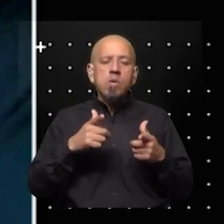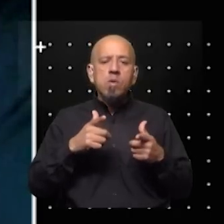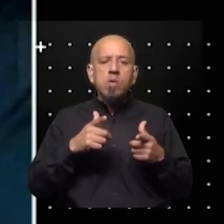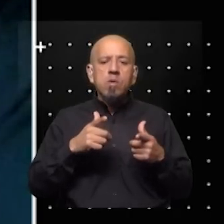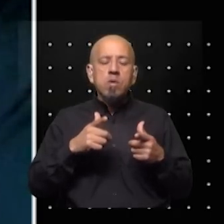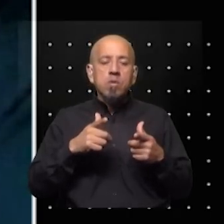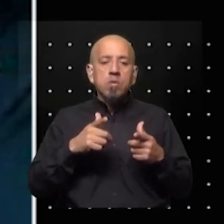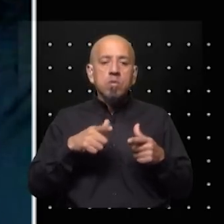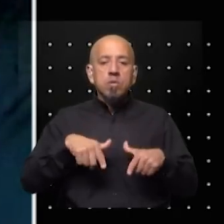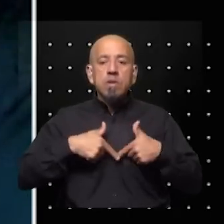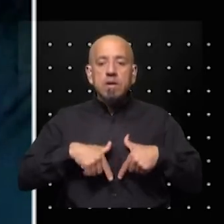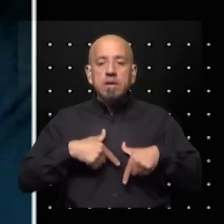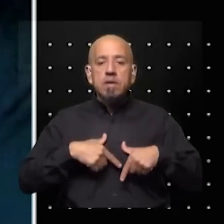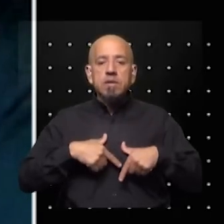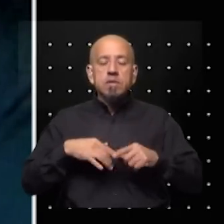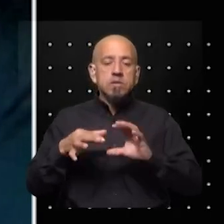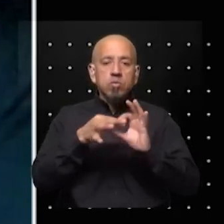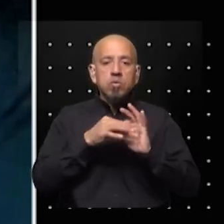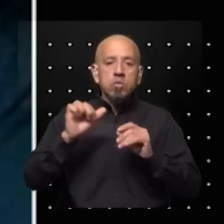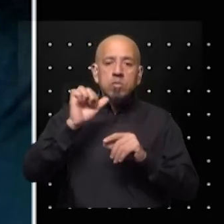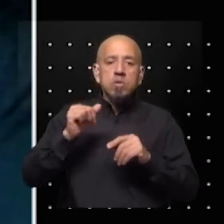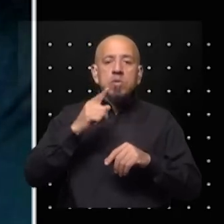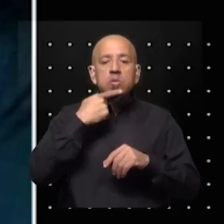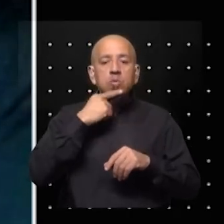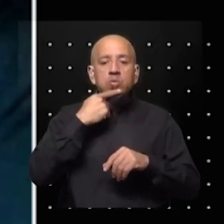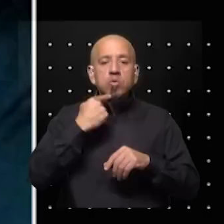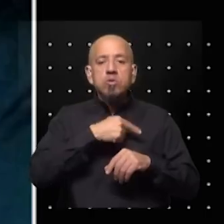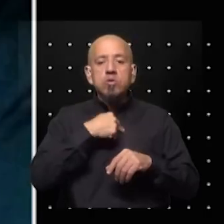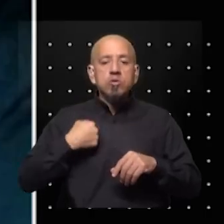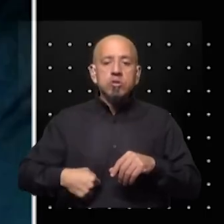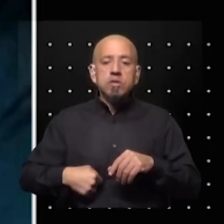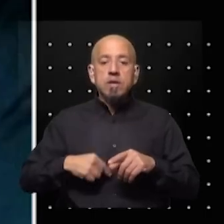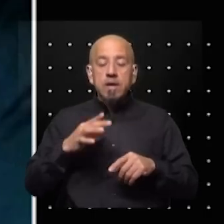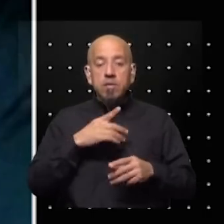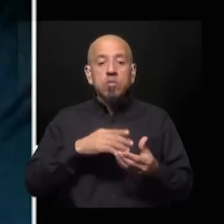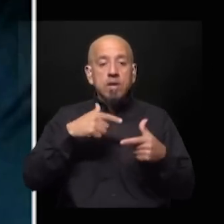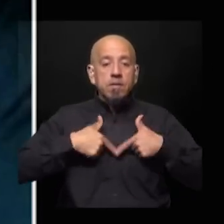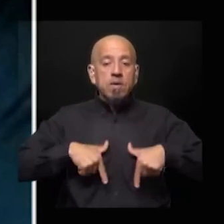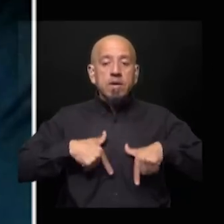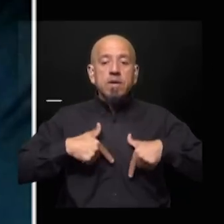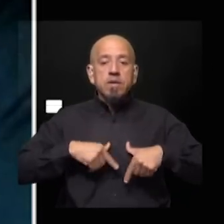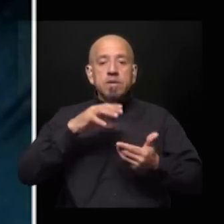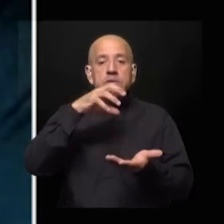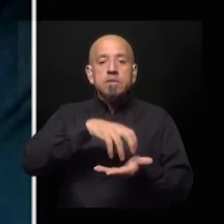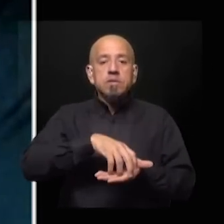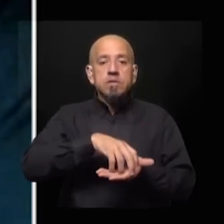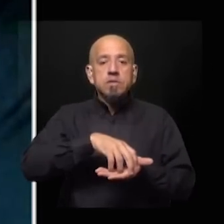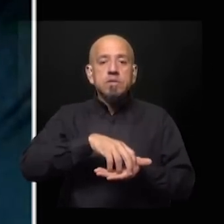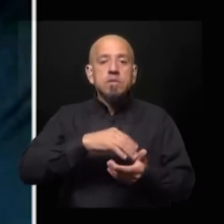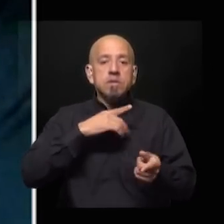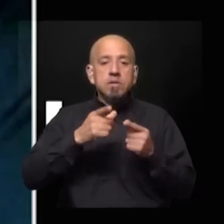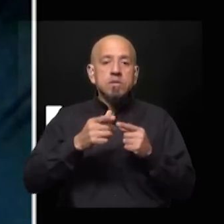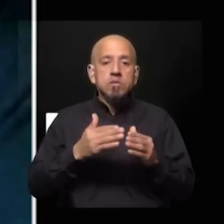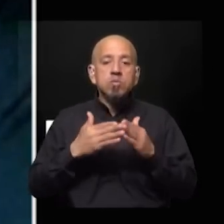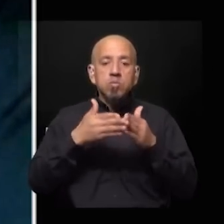Europea pero hay una embajada de Rusia y hay una embajada de China enorme. ¿Por qué? Porque tiene un puerto de aguas profundas que